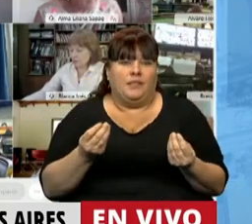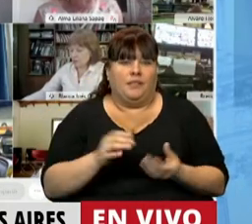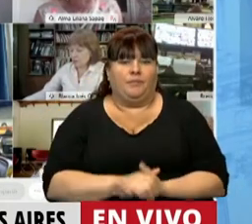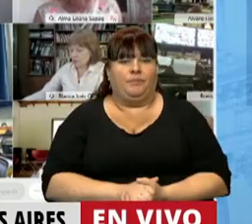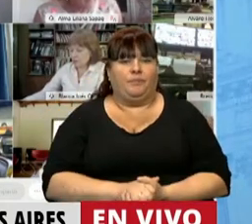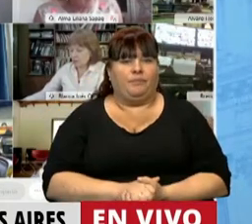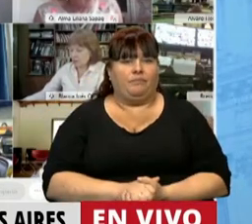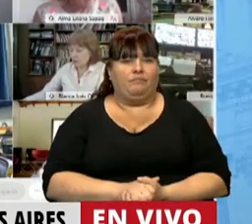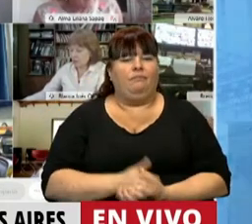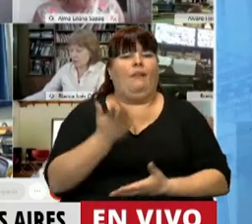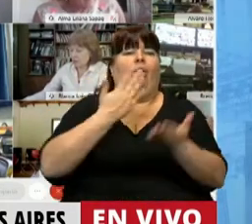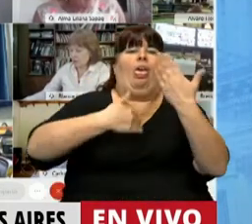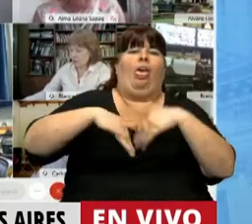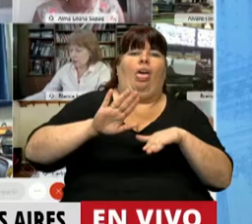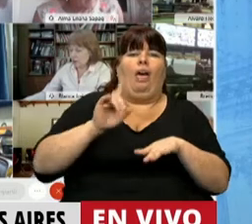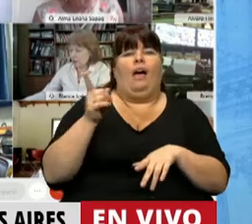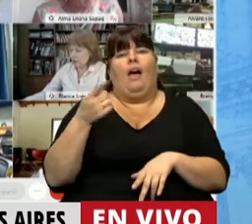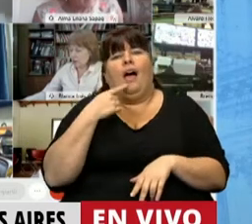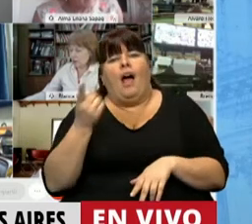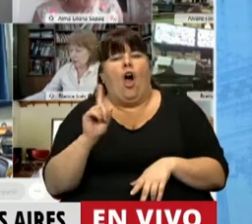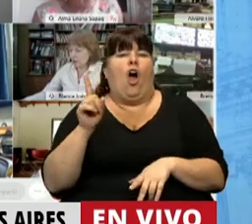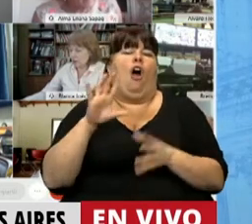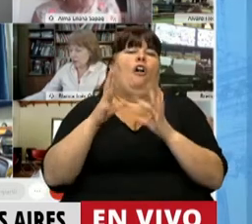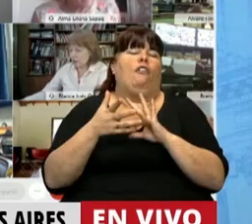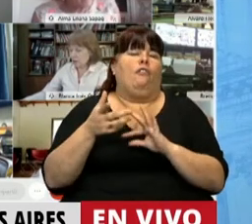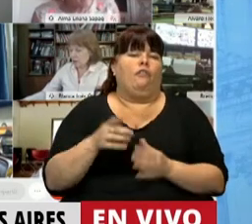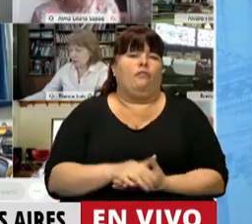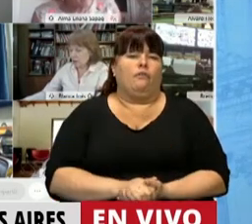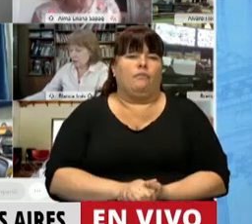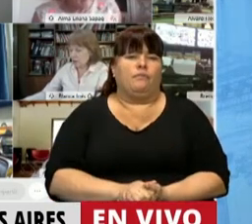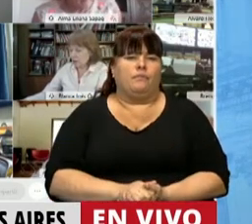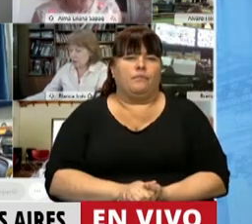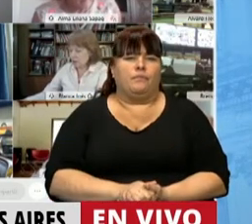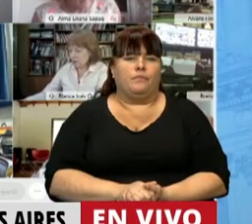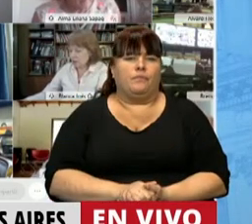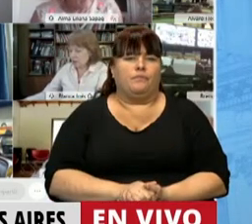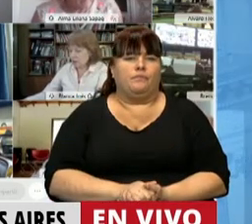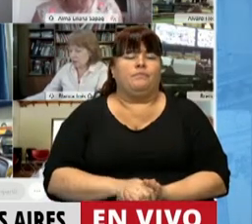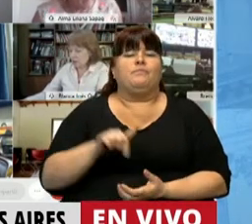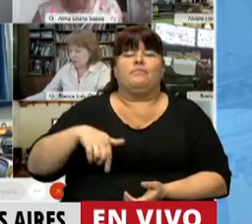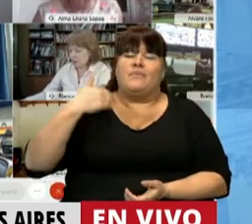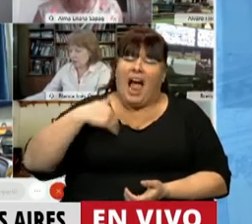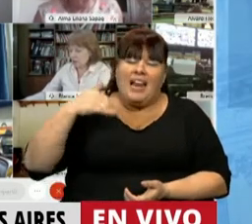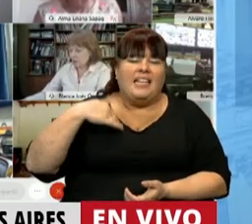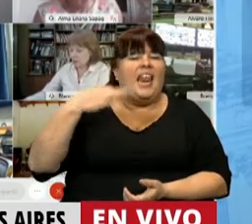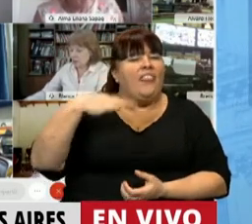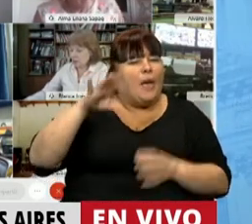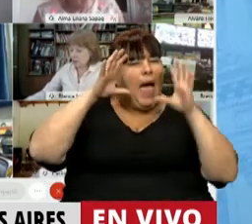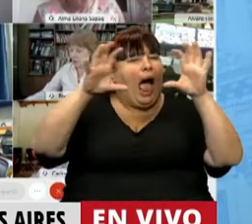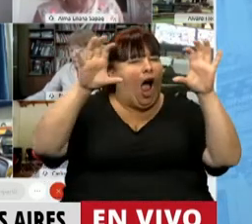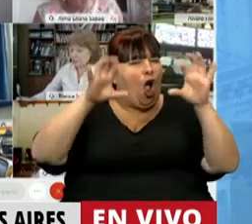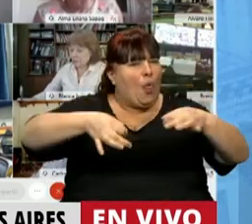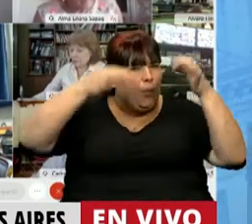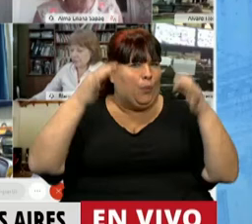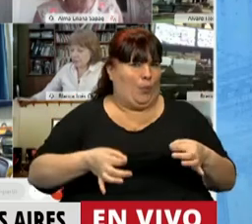justificando acciones que en nuestro país debemos recordar